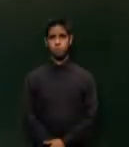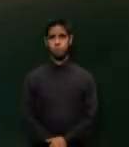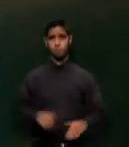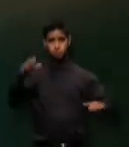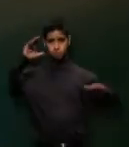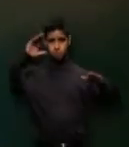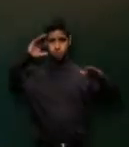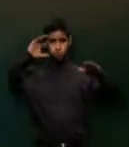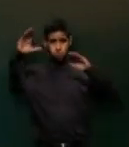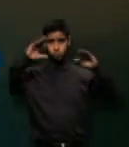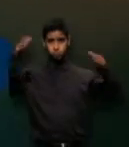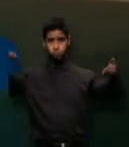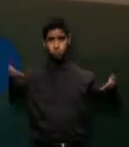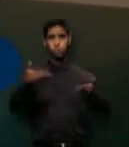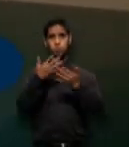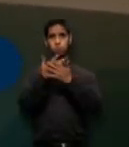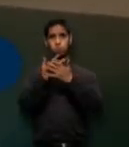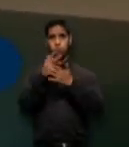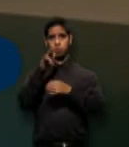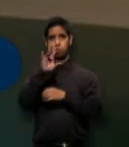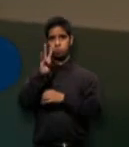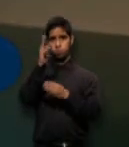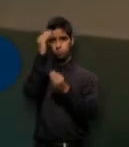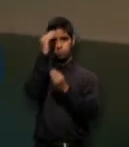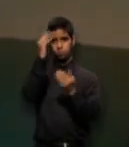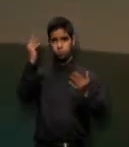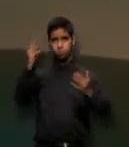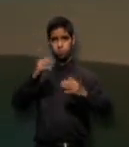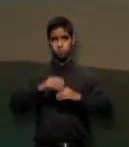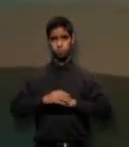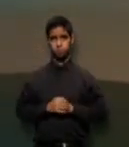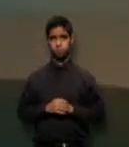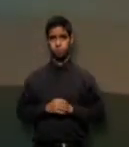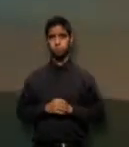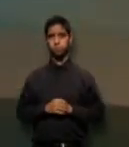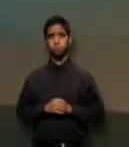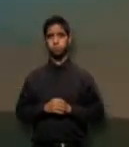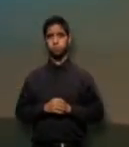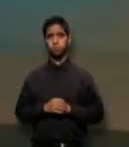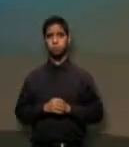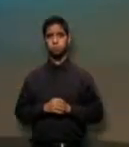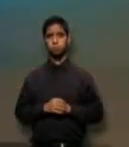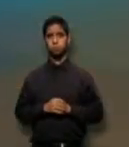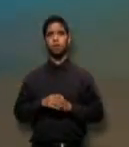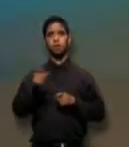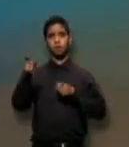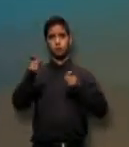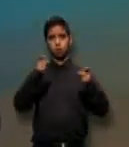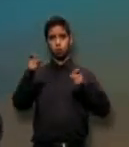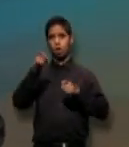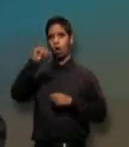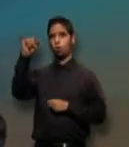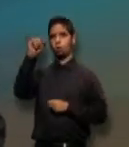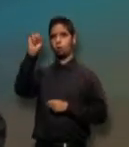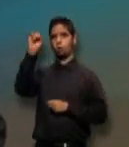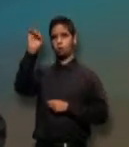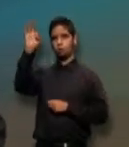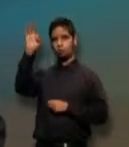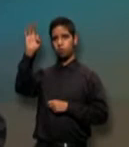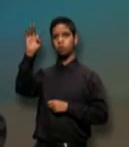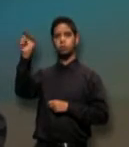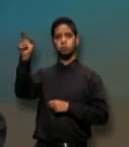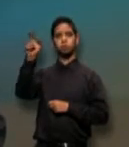Bienvenidos a Noticias 24.7, de inmediato pasamos a las informaciones. La directura ejecutiva de la Junta de Supervisión Fiscal, Nathalie